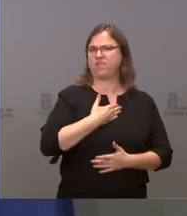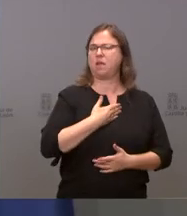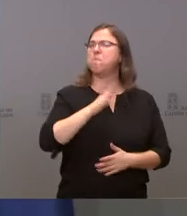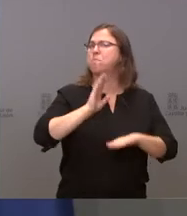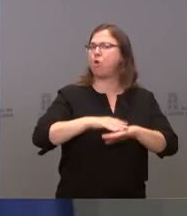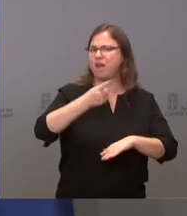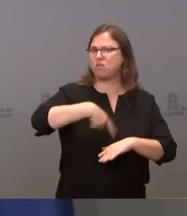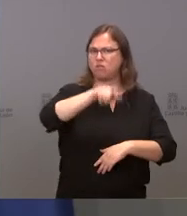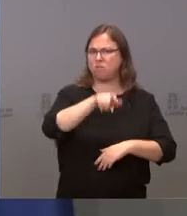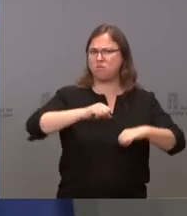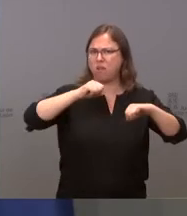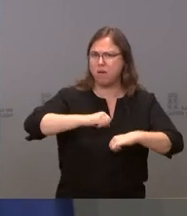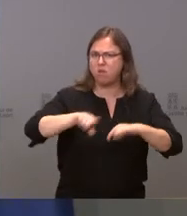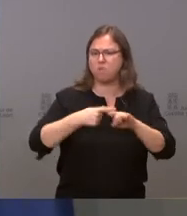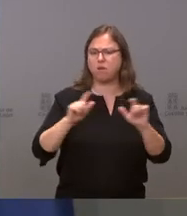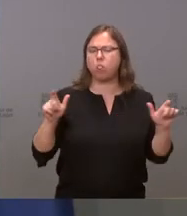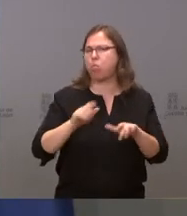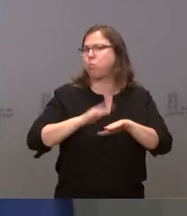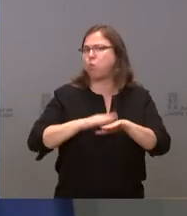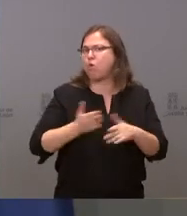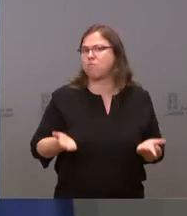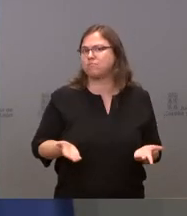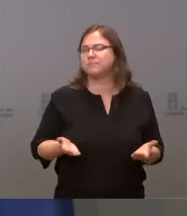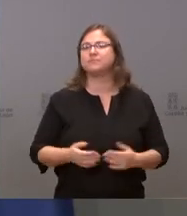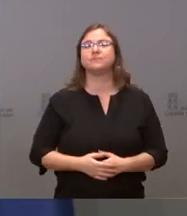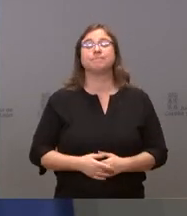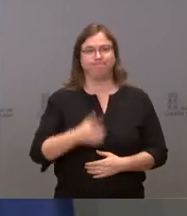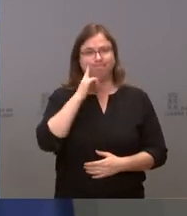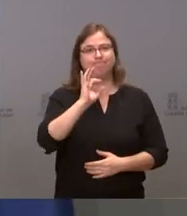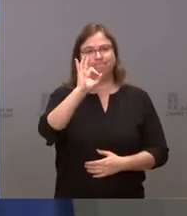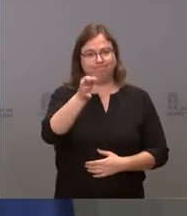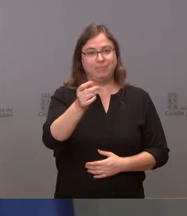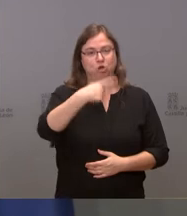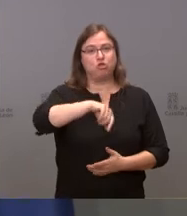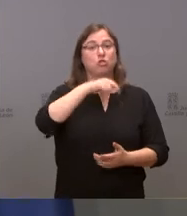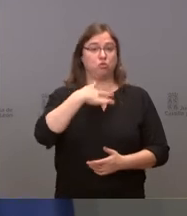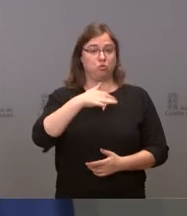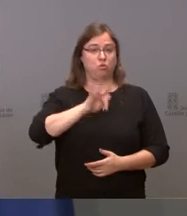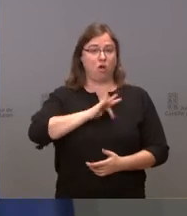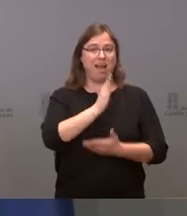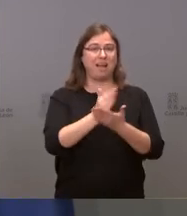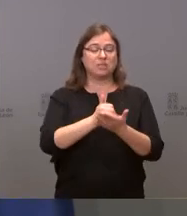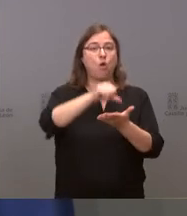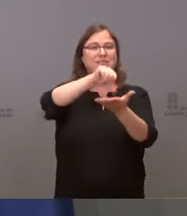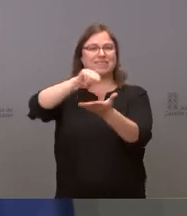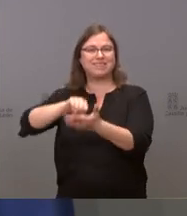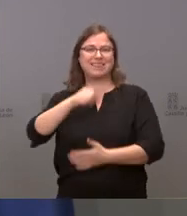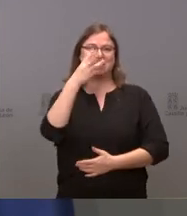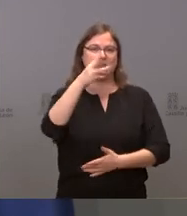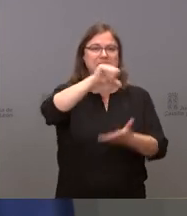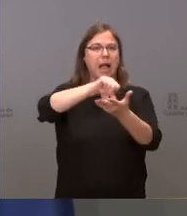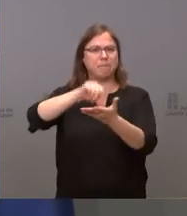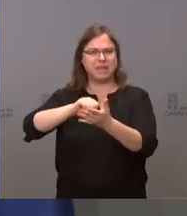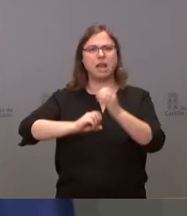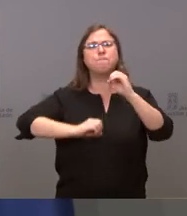Bueno, tenemos efectivamente tres capitales, muchas capitales con una